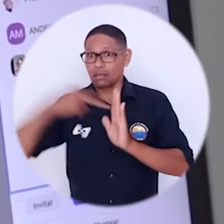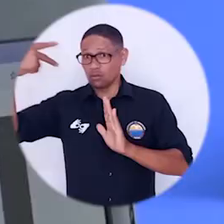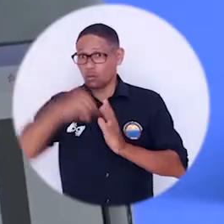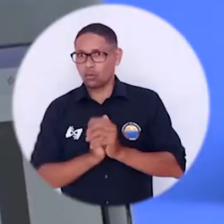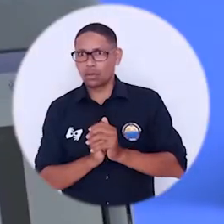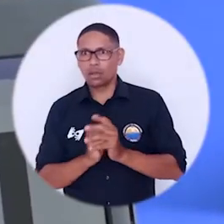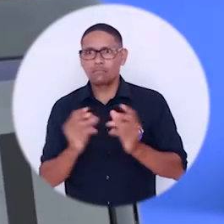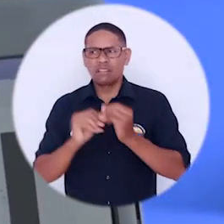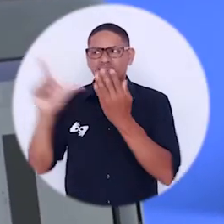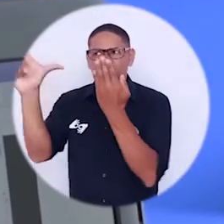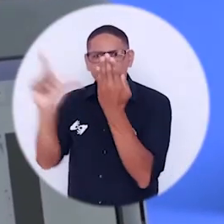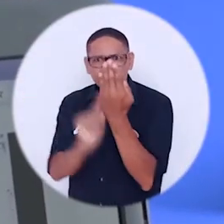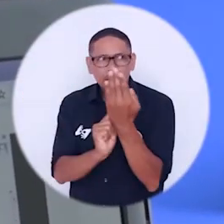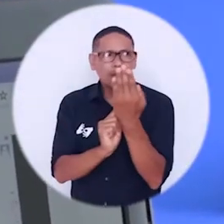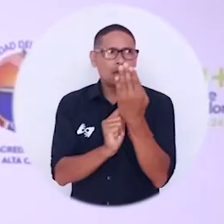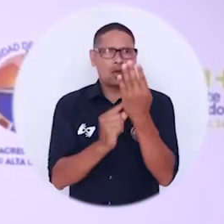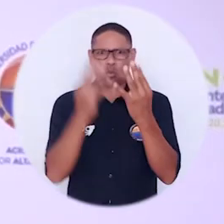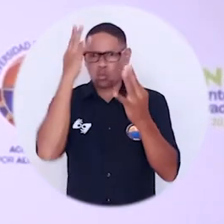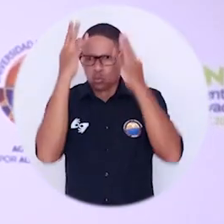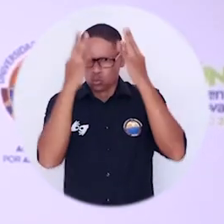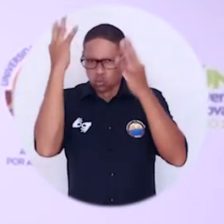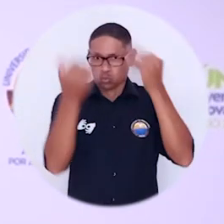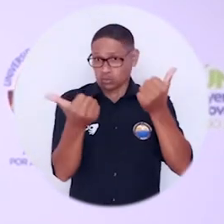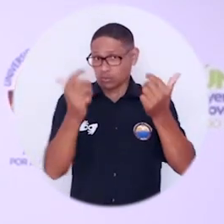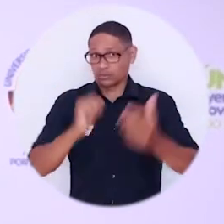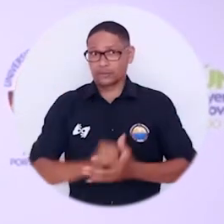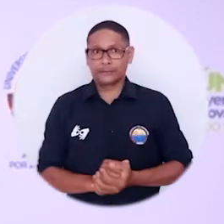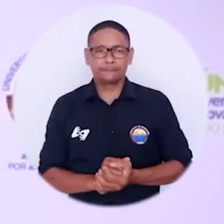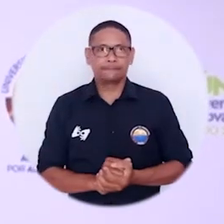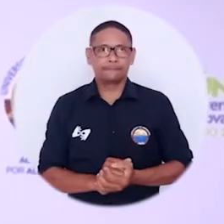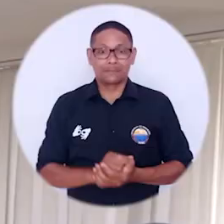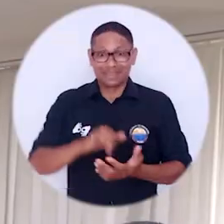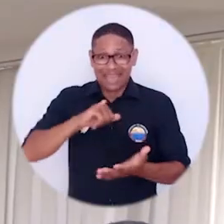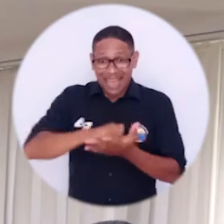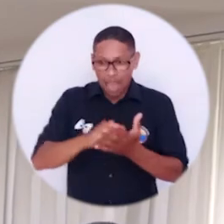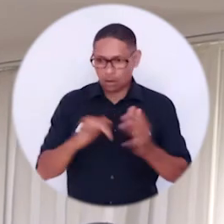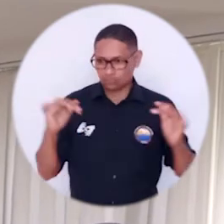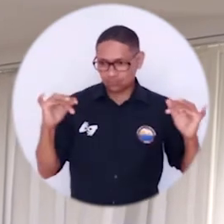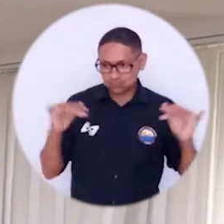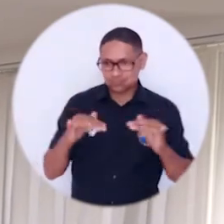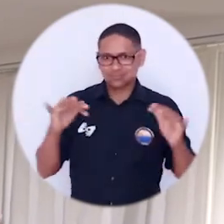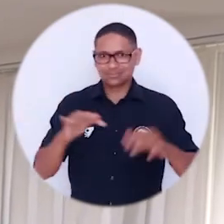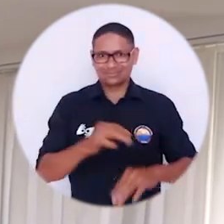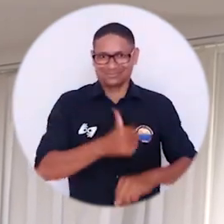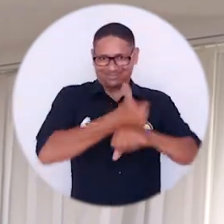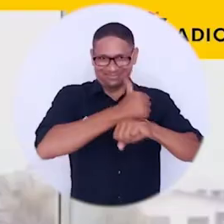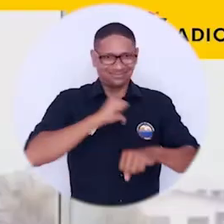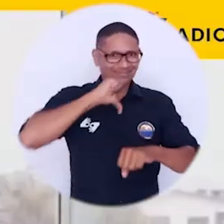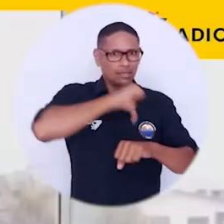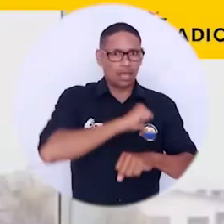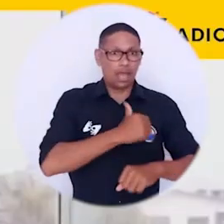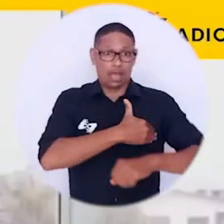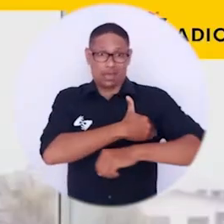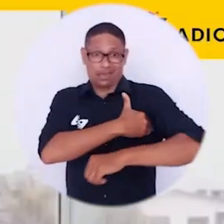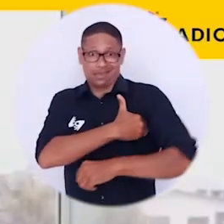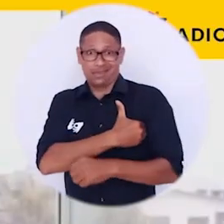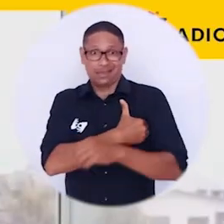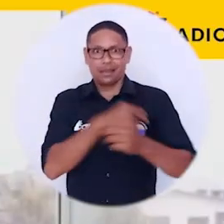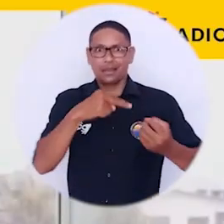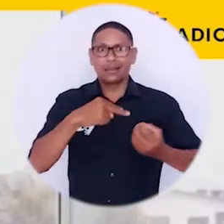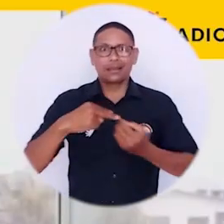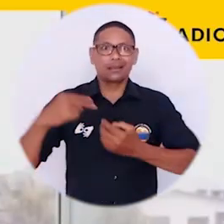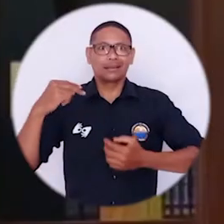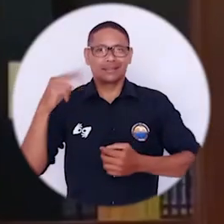digital para introducir innovación. En este importante escenario confluyeron junto al rector de Unimagdalena, la ministra de Educación